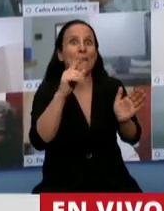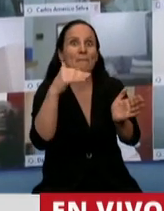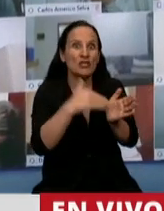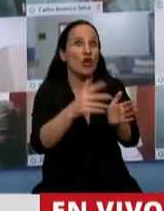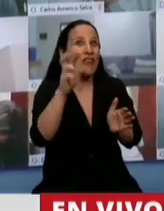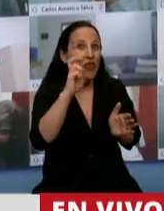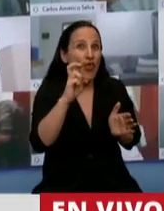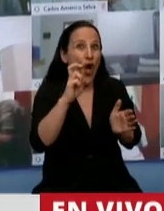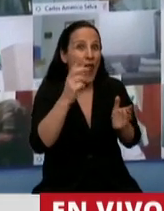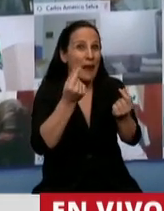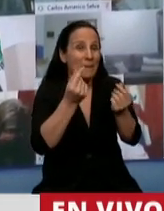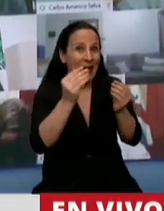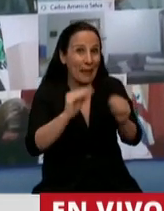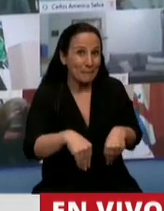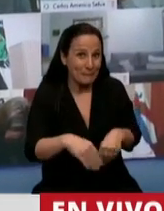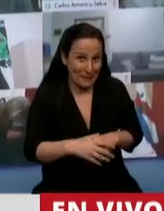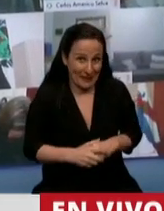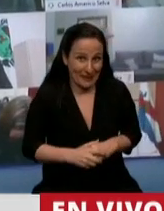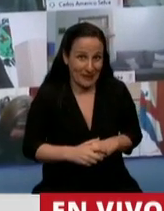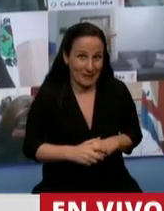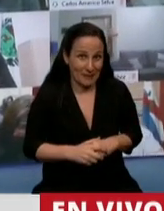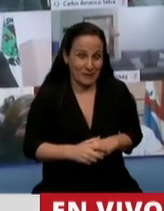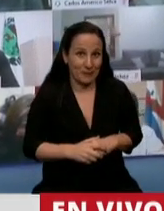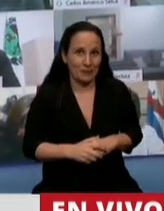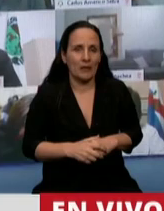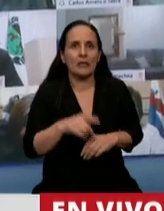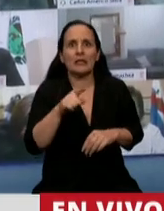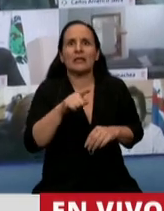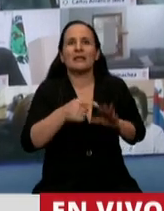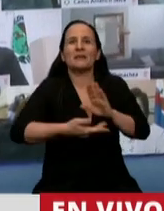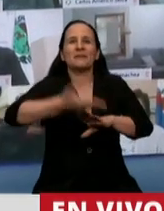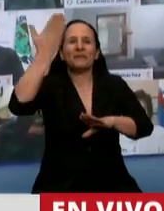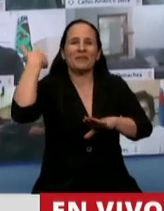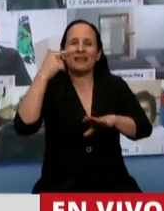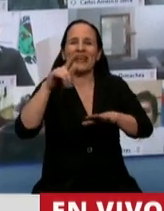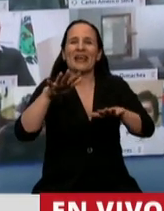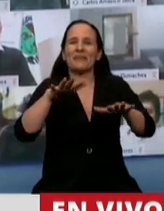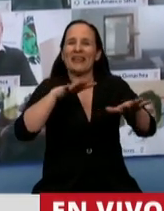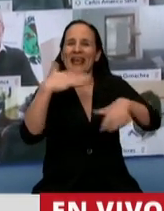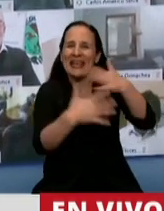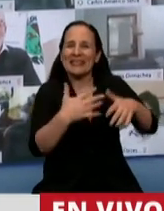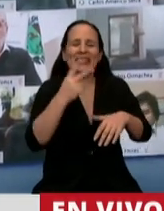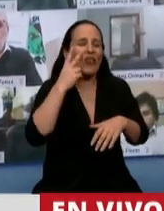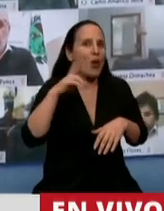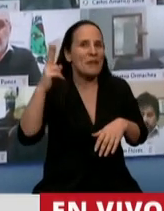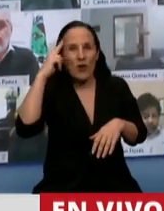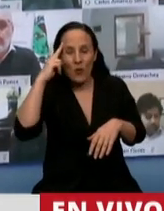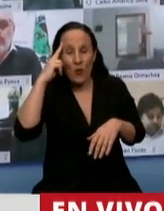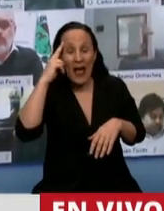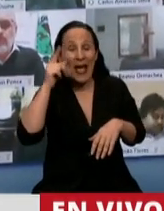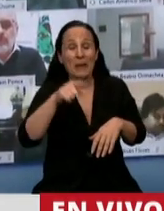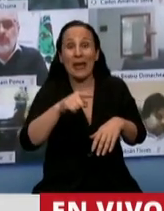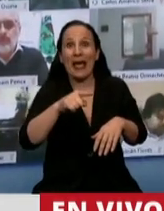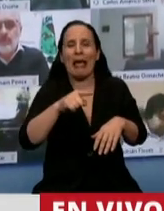Triplicando la crisis que sufrió el sector cuando fue la crisis económica del año 2009. Son sectores,